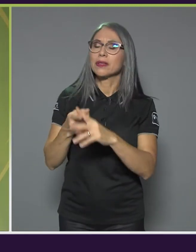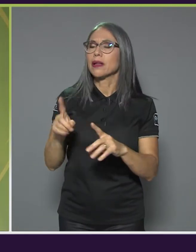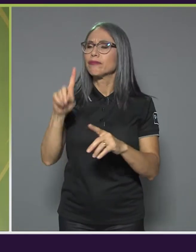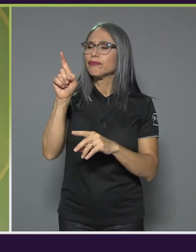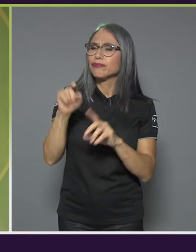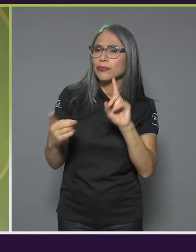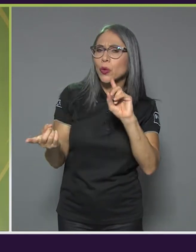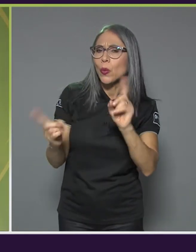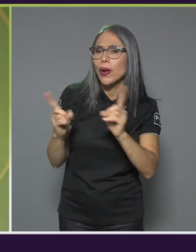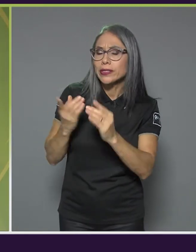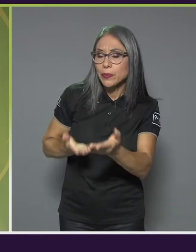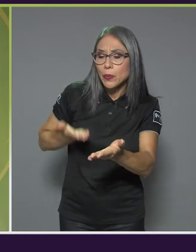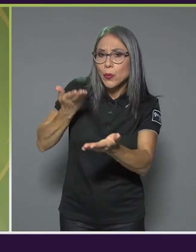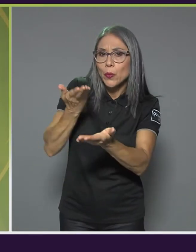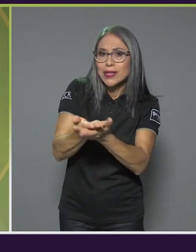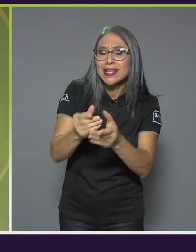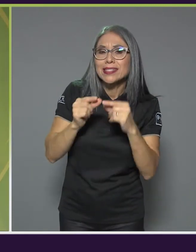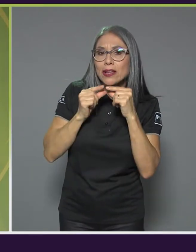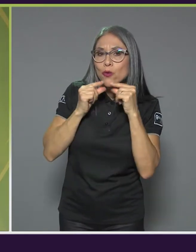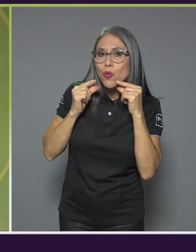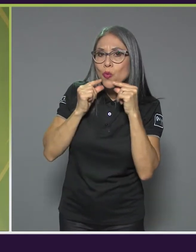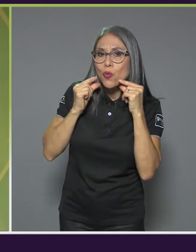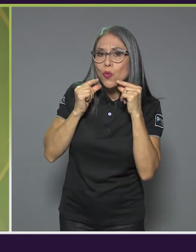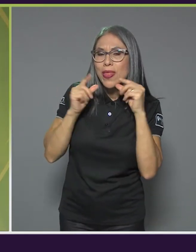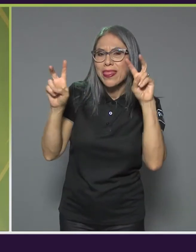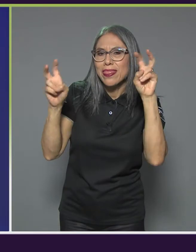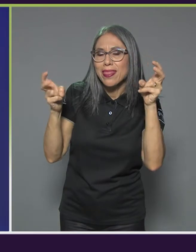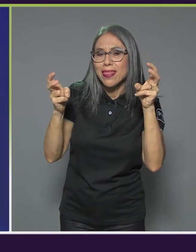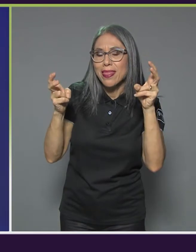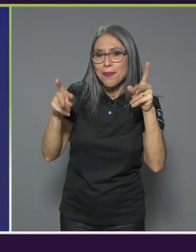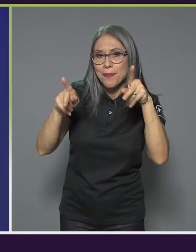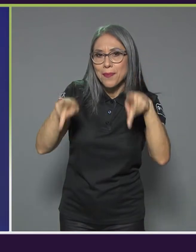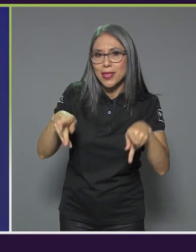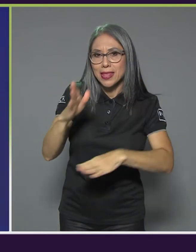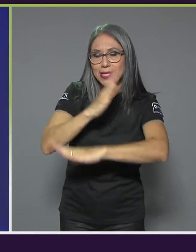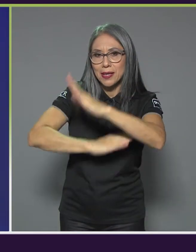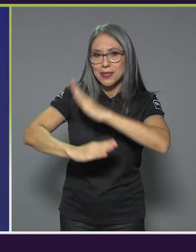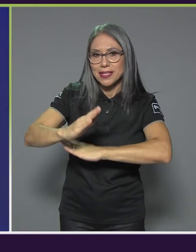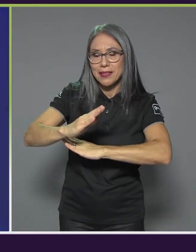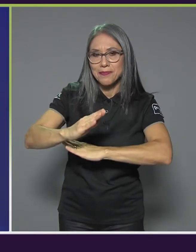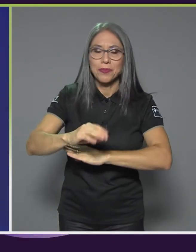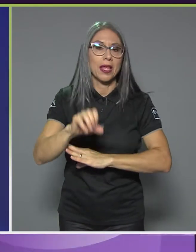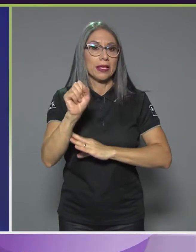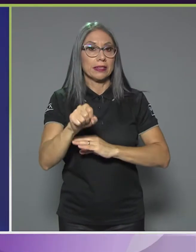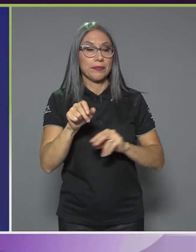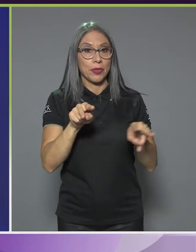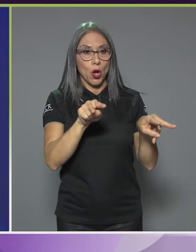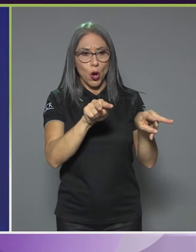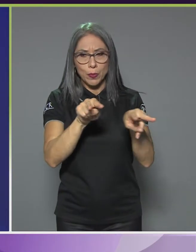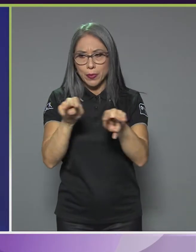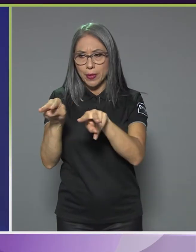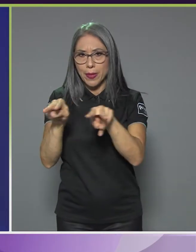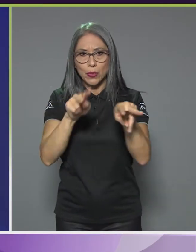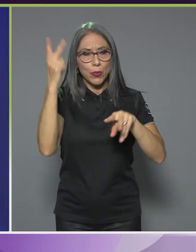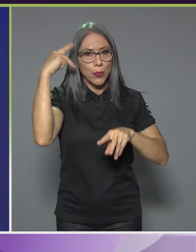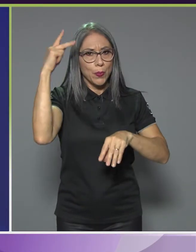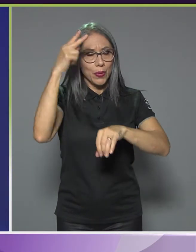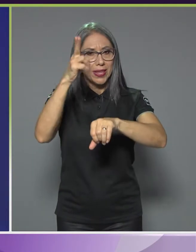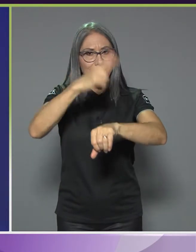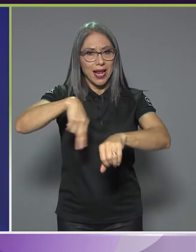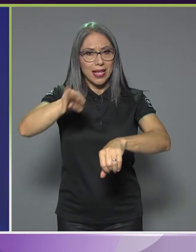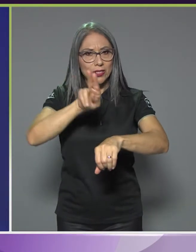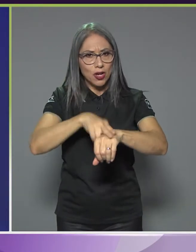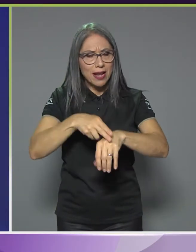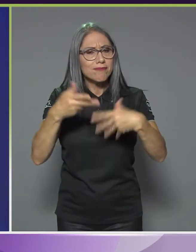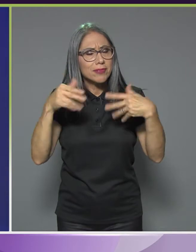las propuestas de Rodrigo Chávez con respecto a la población con discapacidad? Sí, en el Observatorio de la Política Nacional hemos realizado un